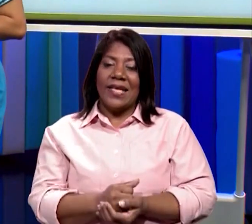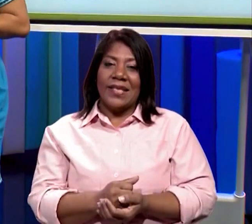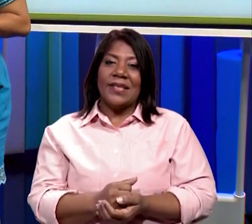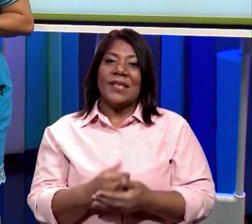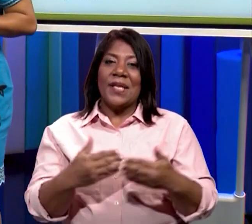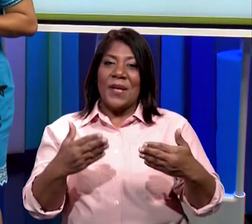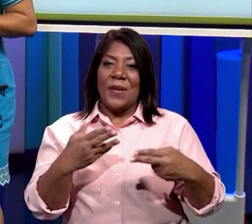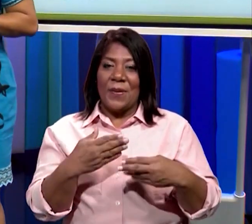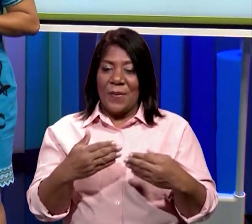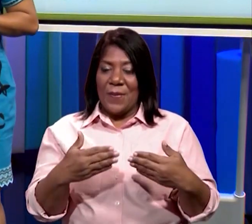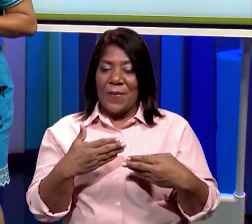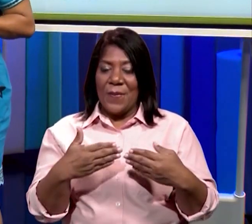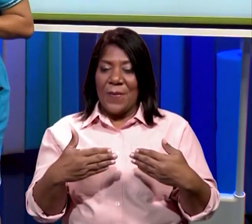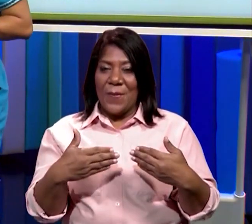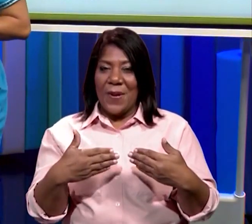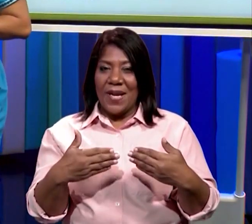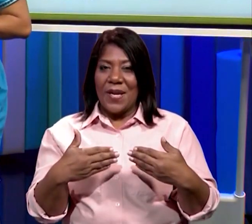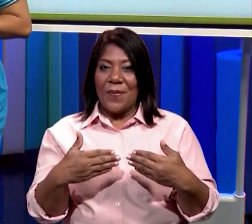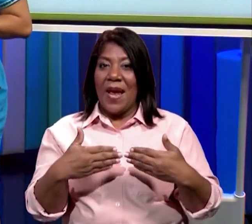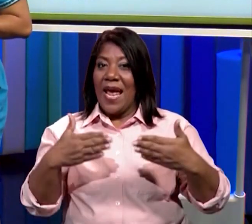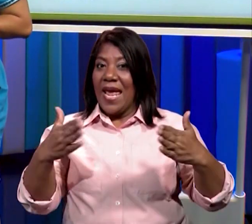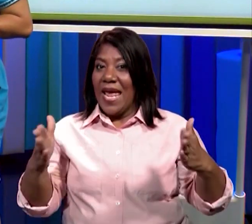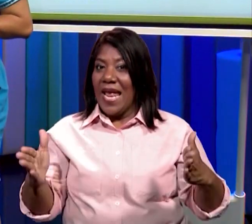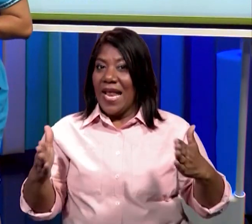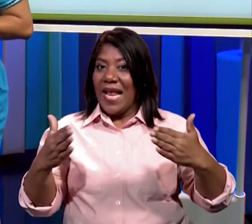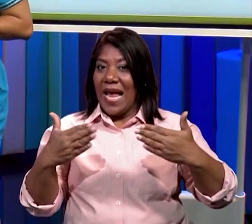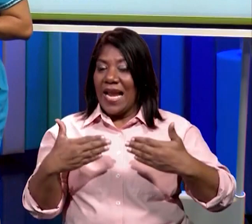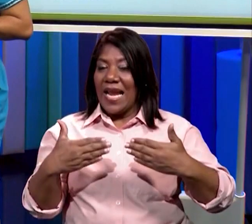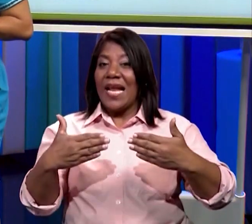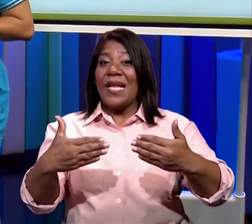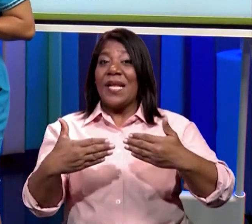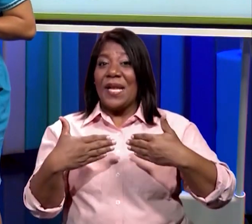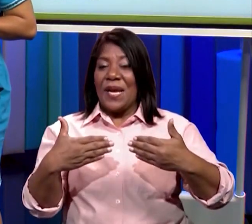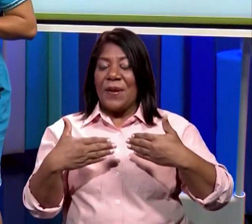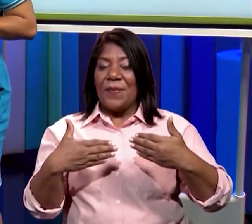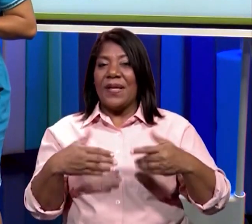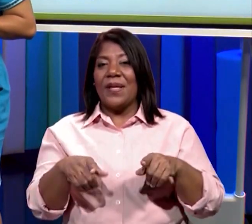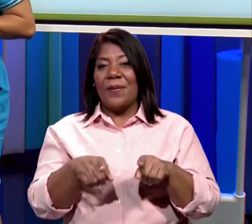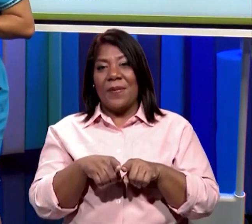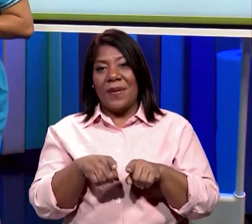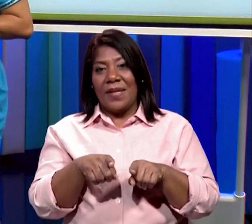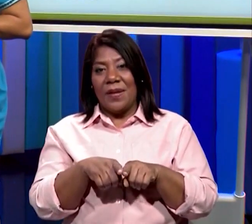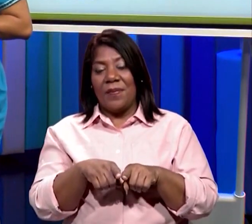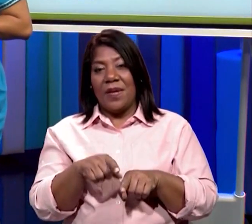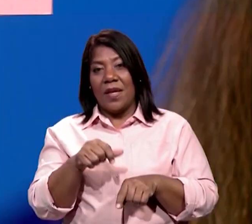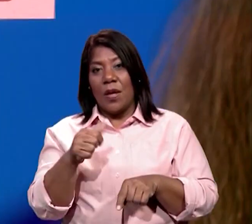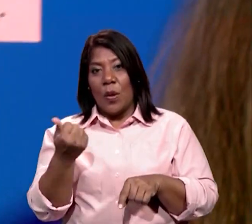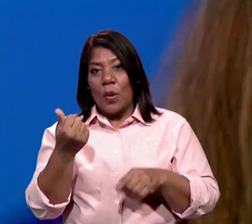muy importante, ¿verdad? Muy bien. Aquí tenemos otra importancia.